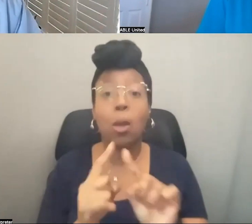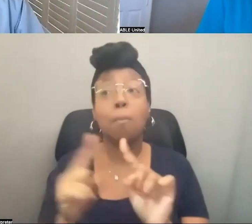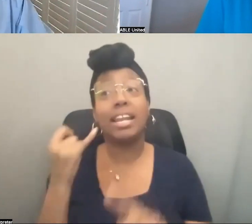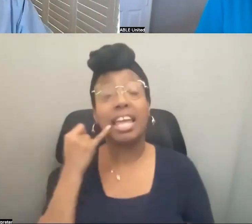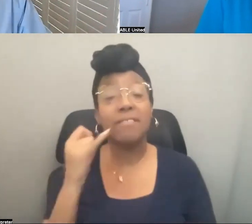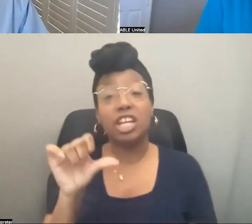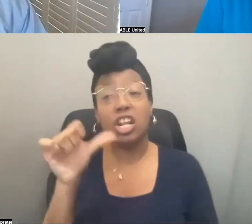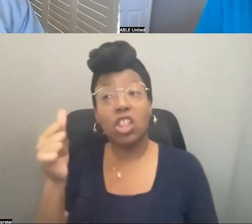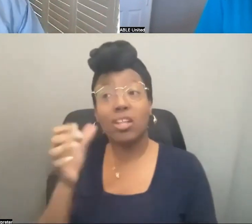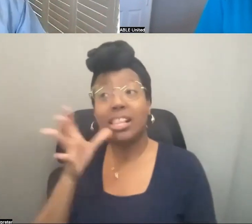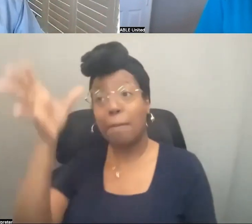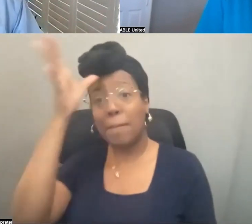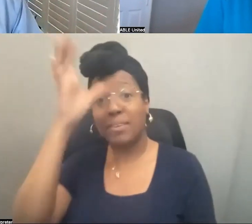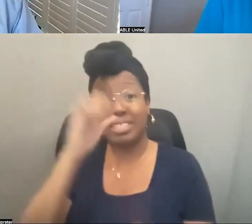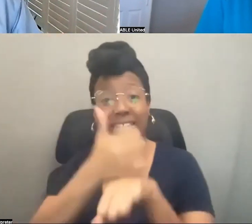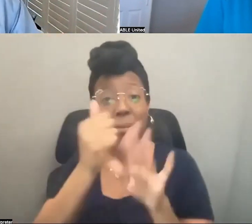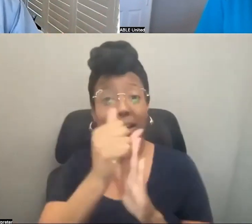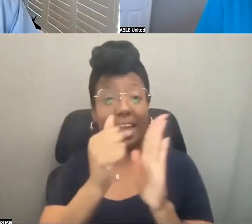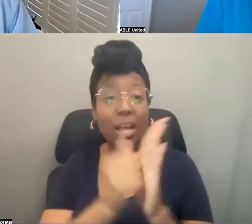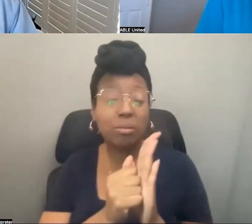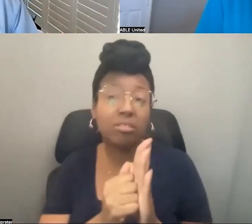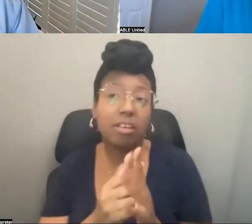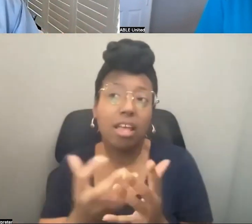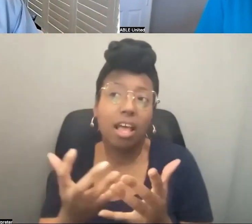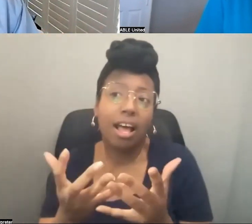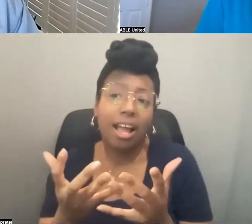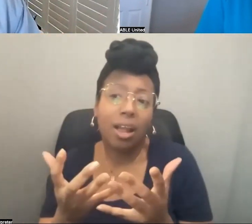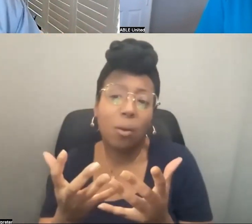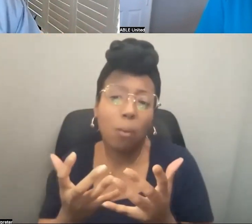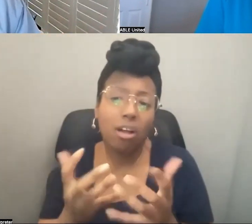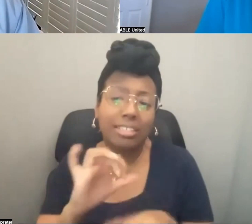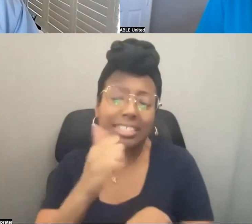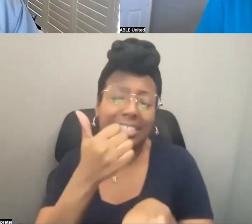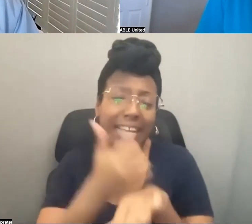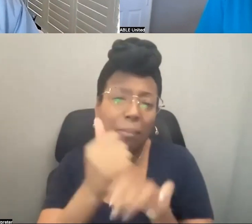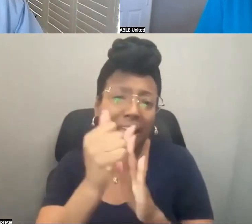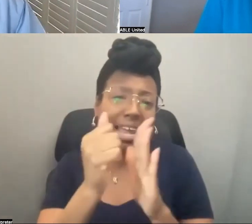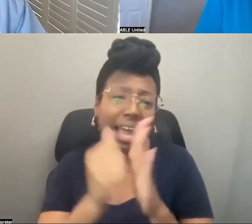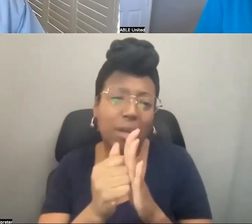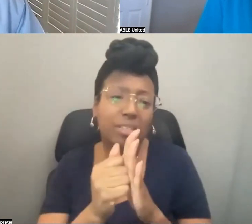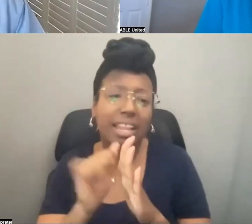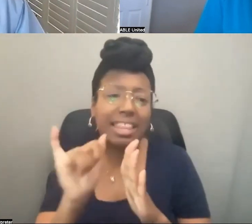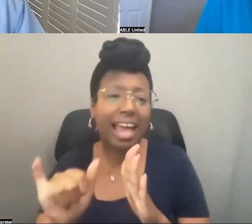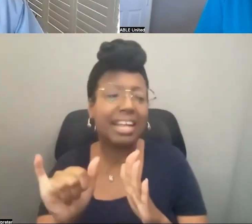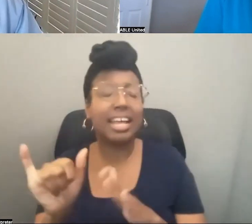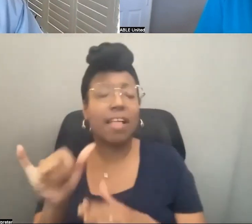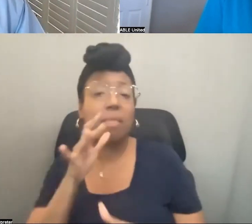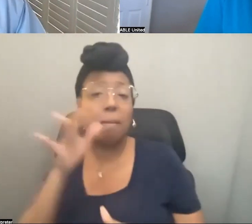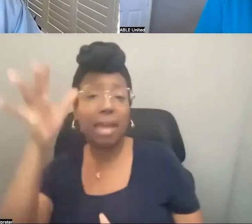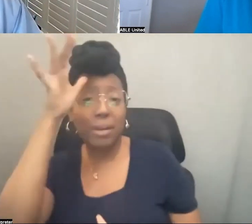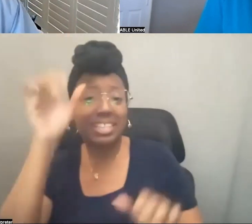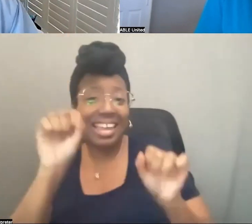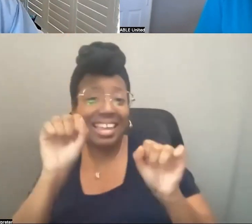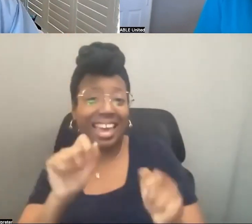un fideicomiso de tercera parte, los padres lo establecieron. Me gusta establecerlo para que todavía puedan ser cambiados por los padres tan frecuente como lo necesiten,